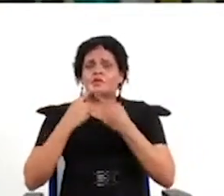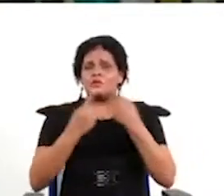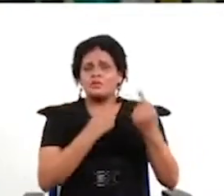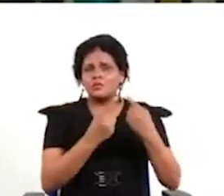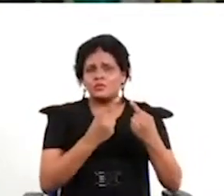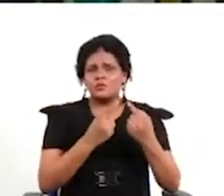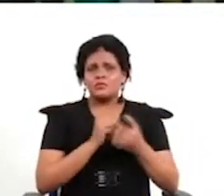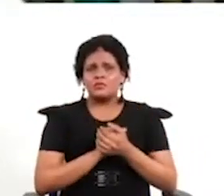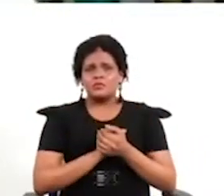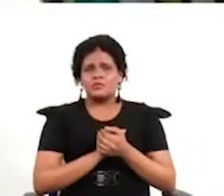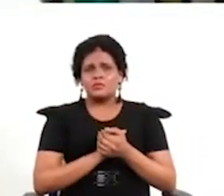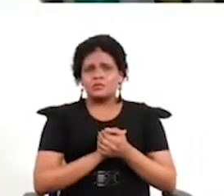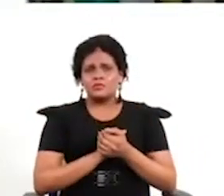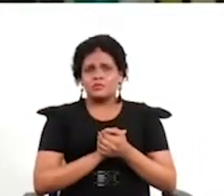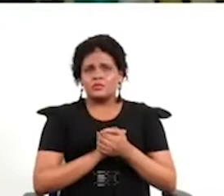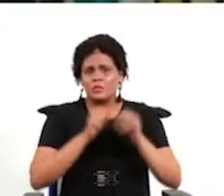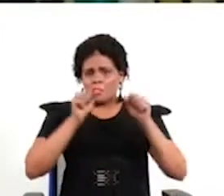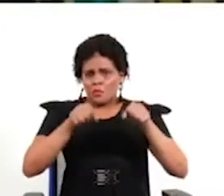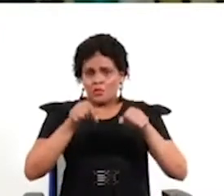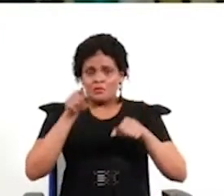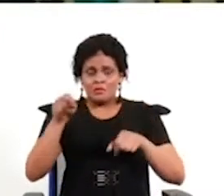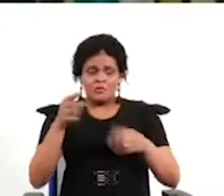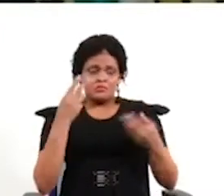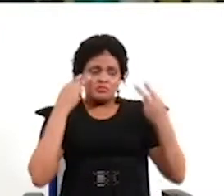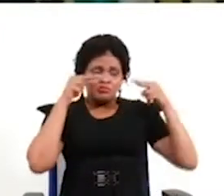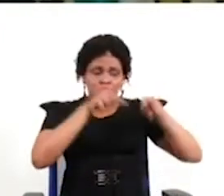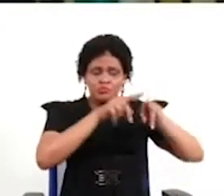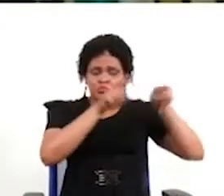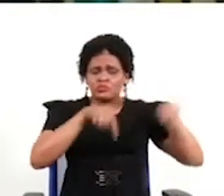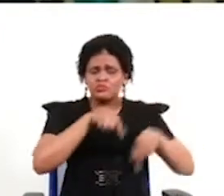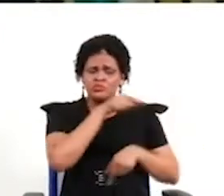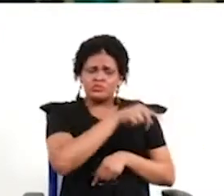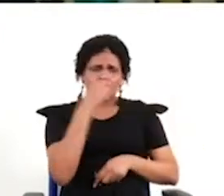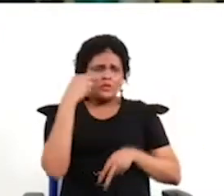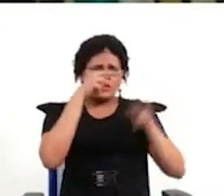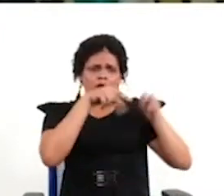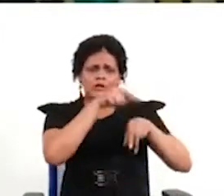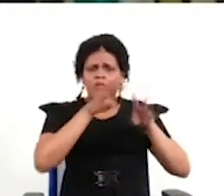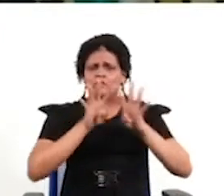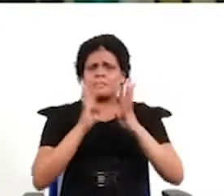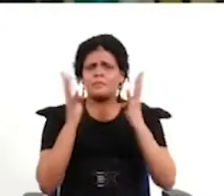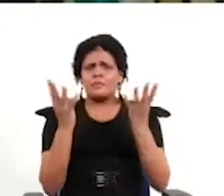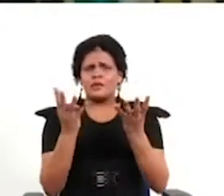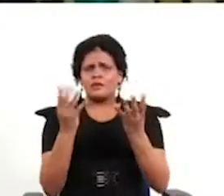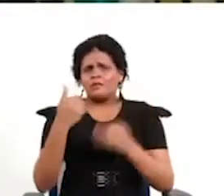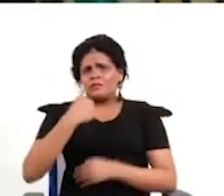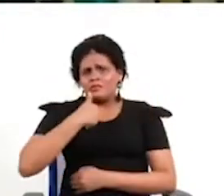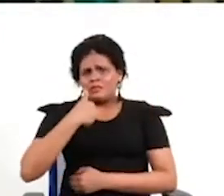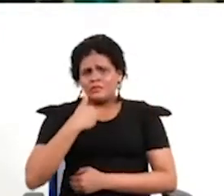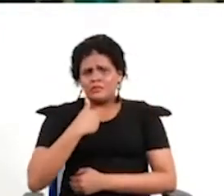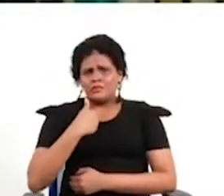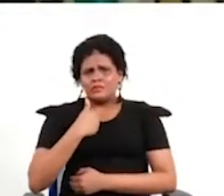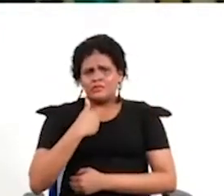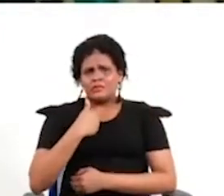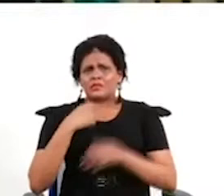pongan sobre la mesa que esa asamblea representa a la